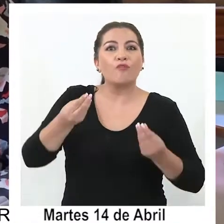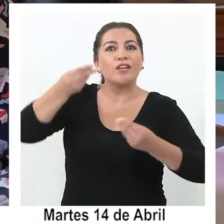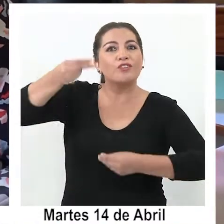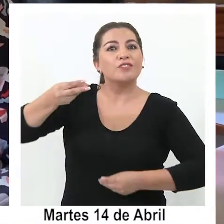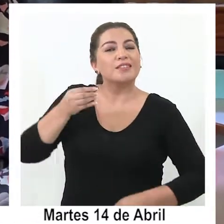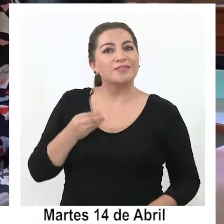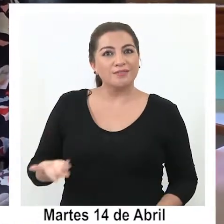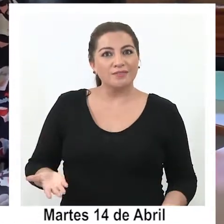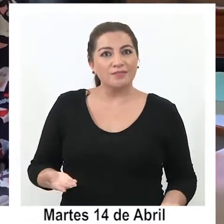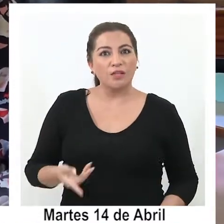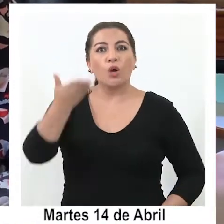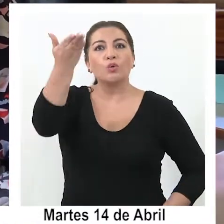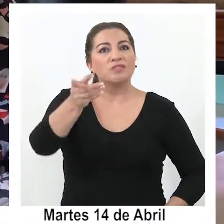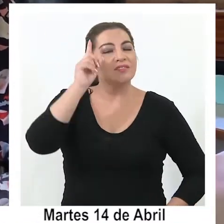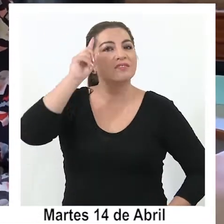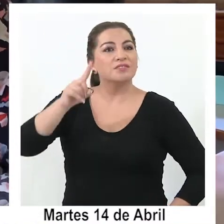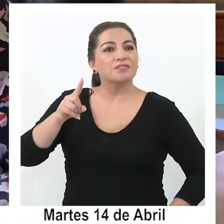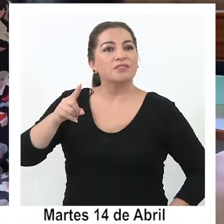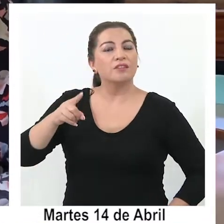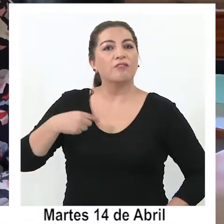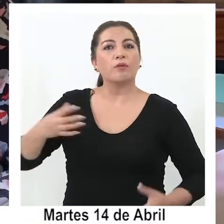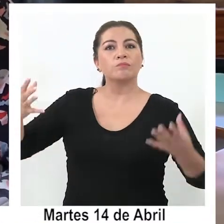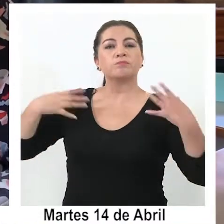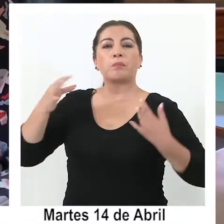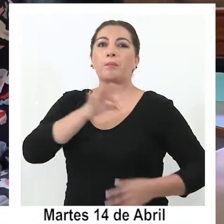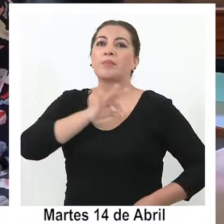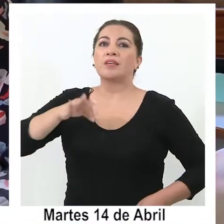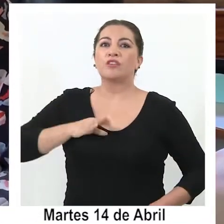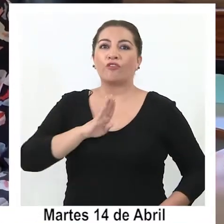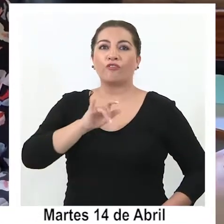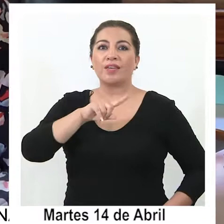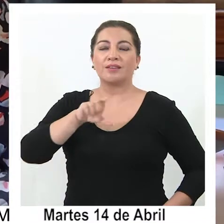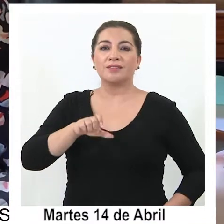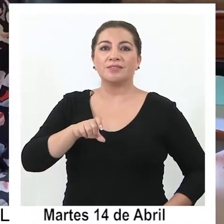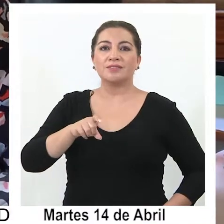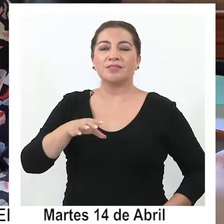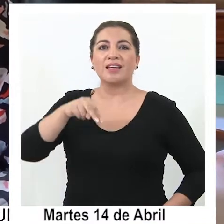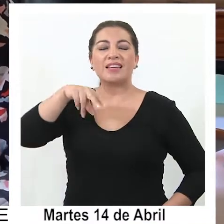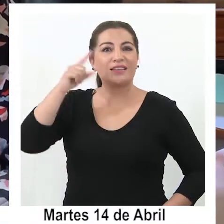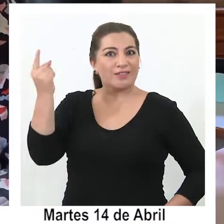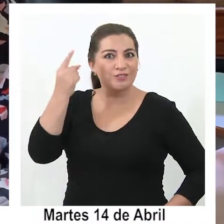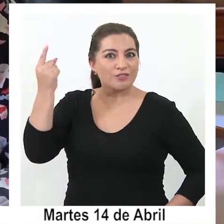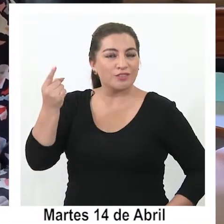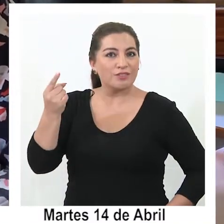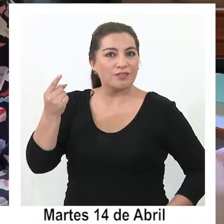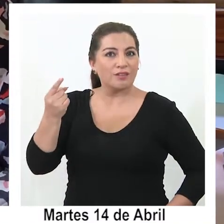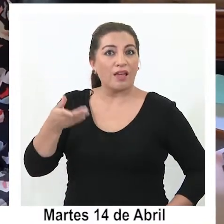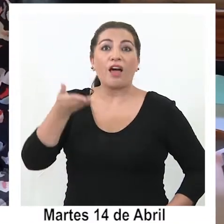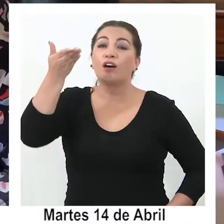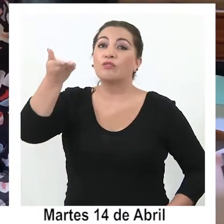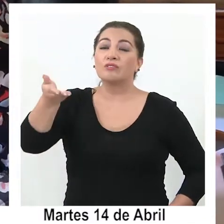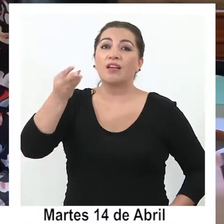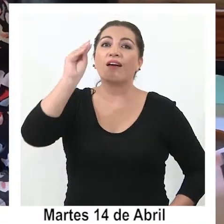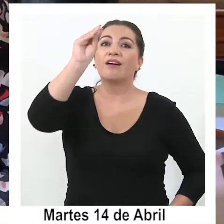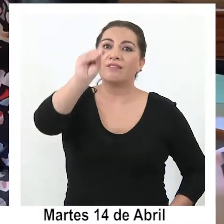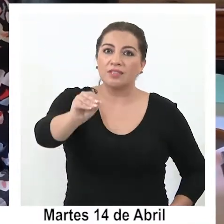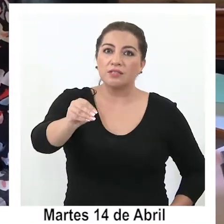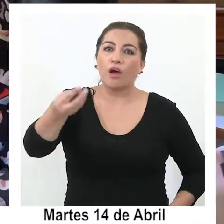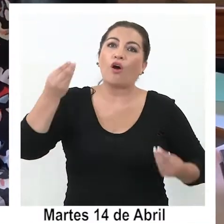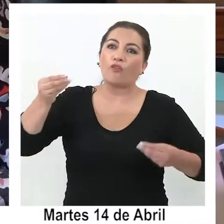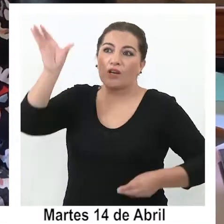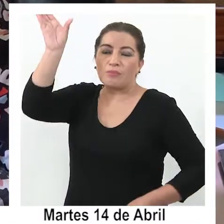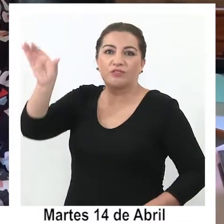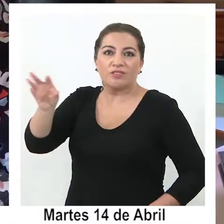buenas noticias. Usted sabe, estoy por encargo del Ministro de Bienes Nacionales, don Julio Isamir, que quiere comunicarlo, obviamente él está en